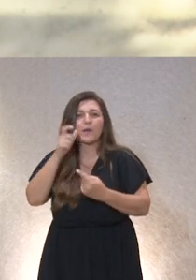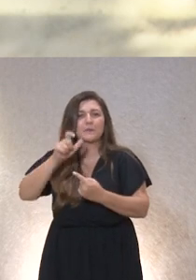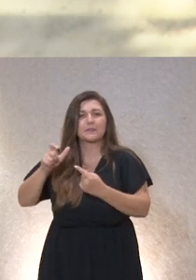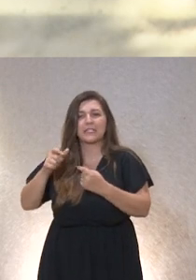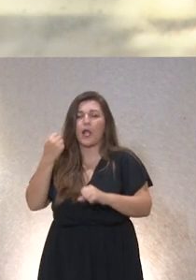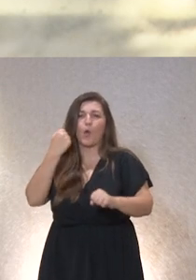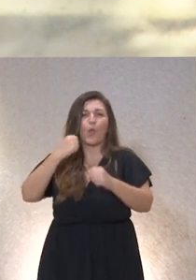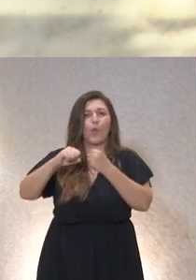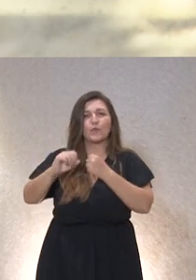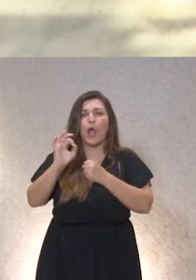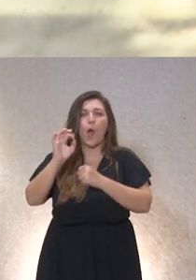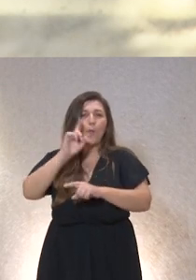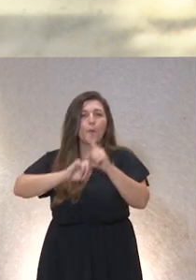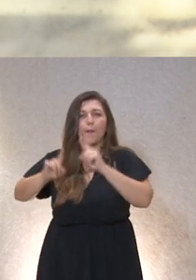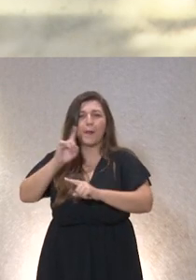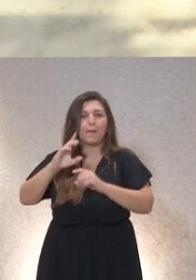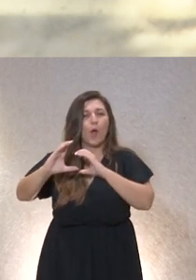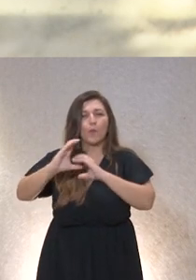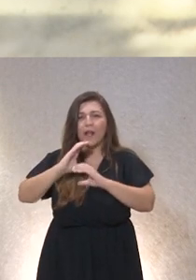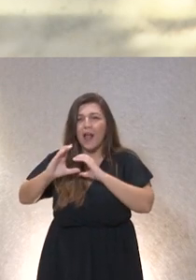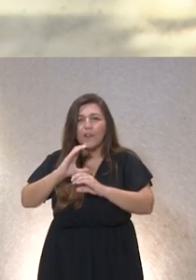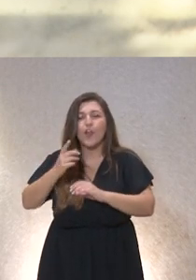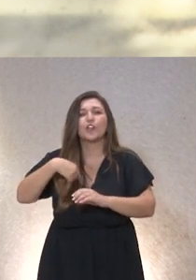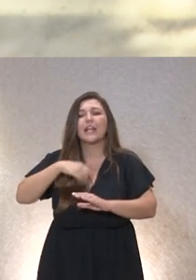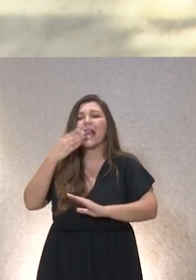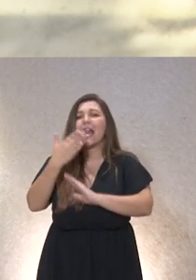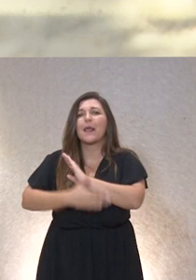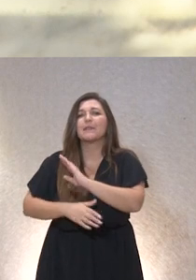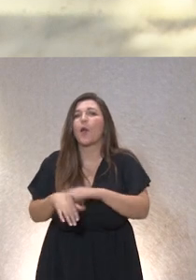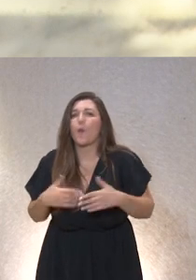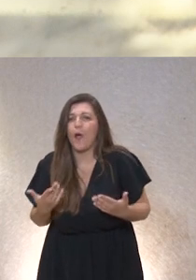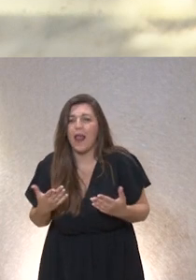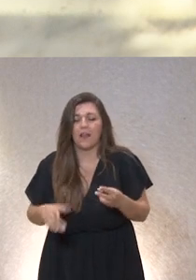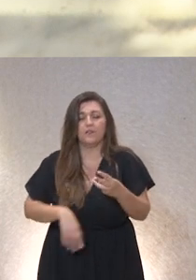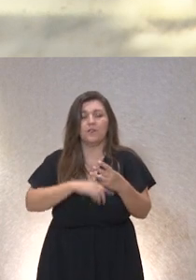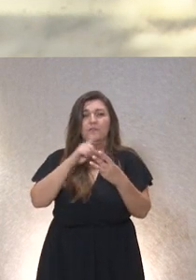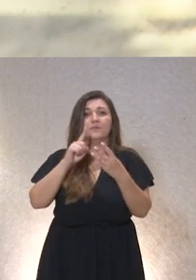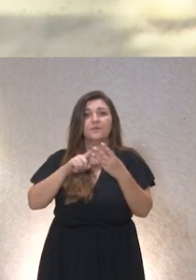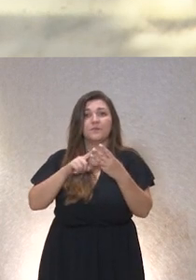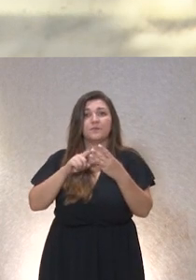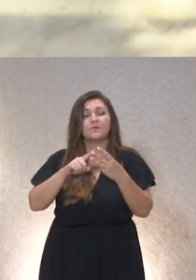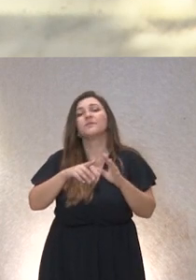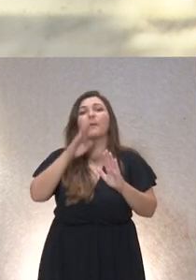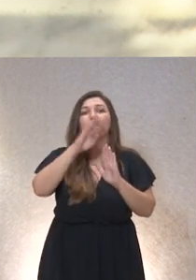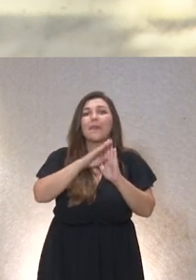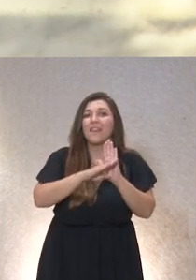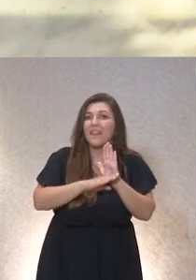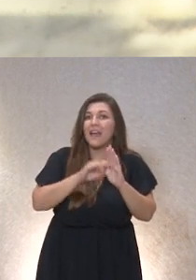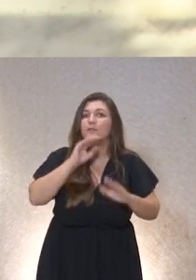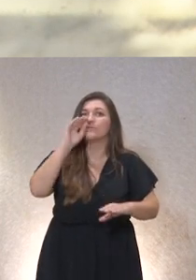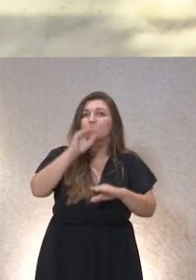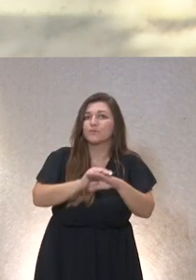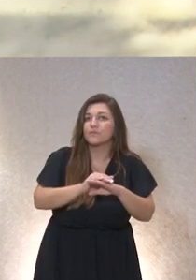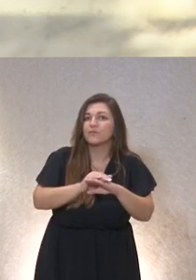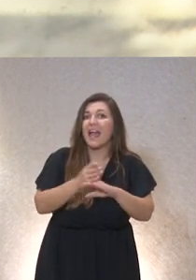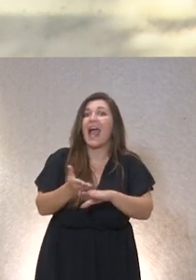conducta o grandes problemas en la comunicación o en las relaciones? ¿estamos adoptando las medidas tras una reflexión